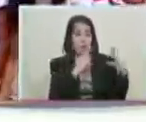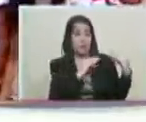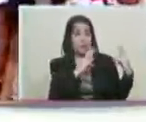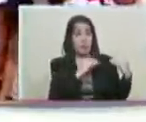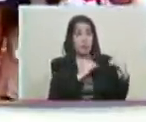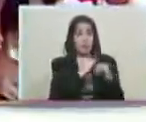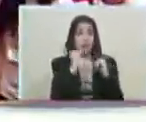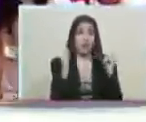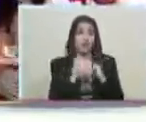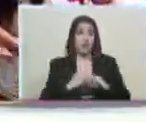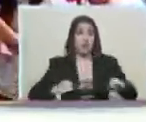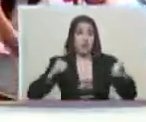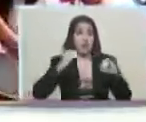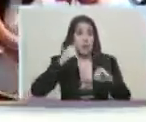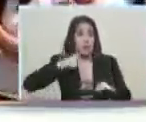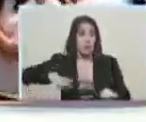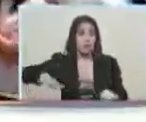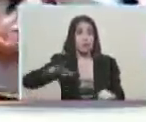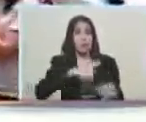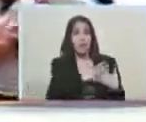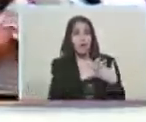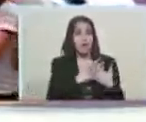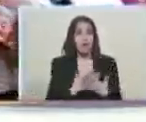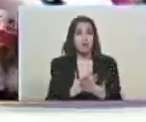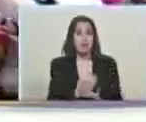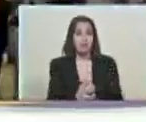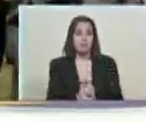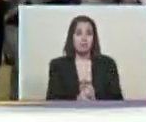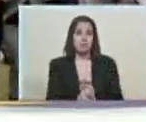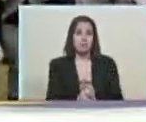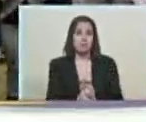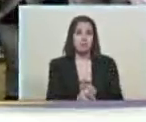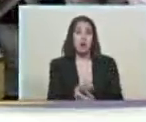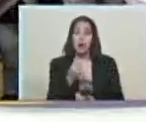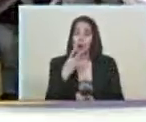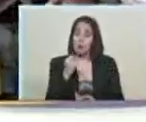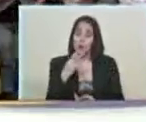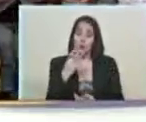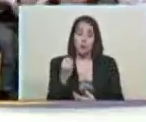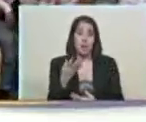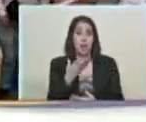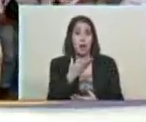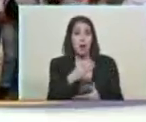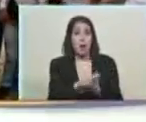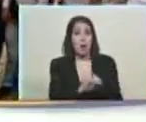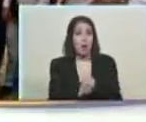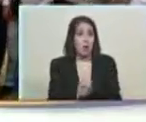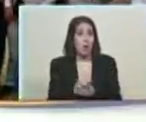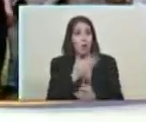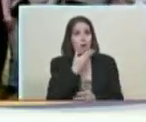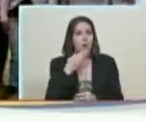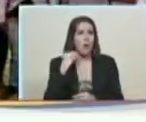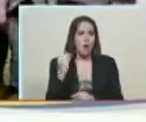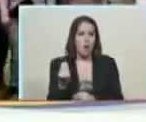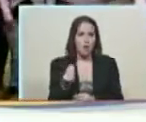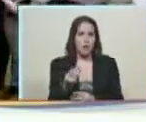y por la felicidad de nuestro pueblo, presidente. Adelante. Bueno, muy bien, muchachos y muchachas, recreadores,